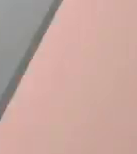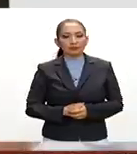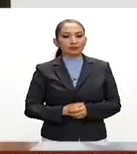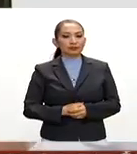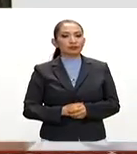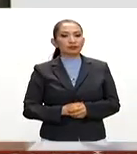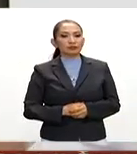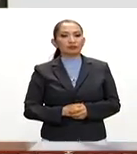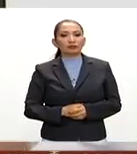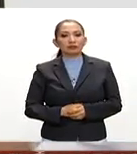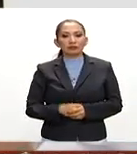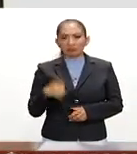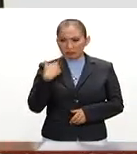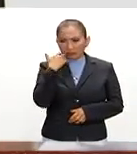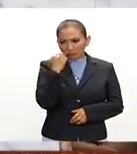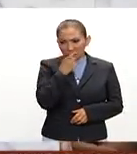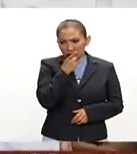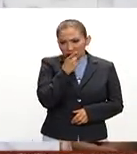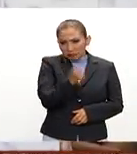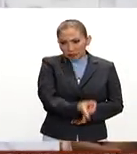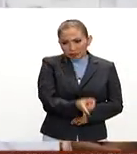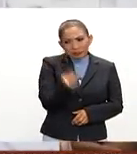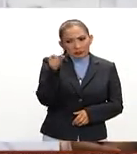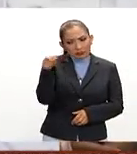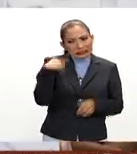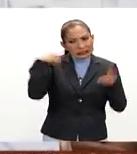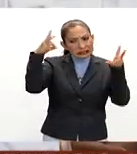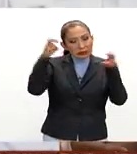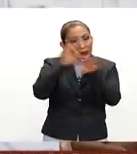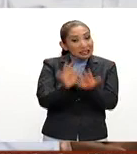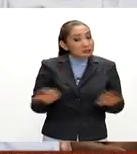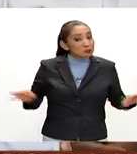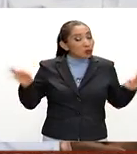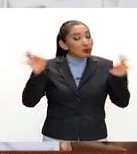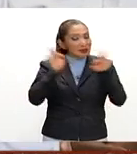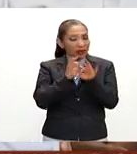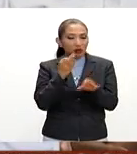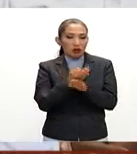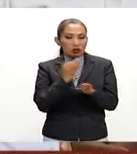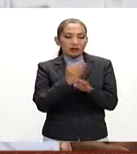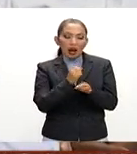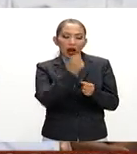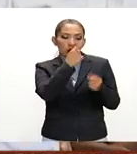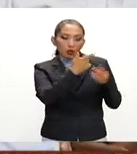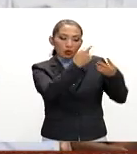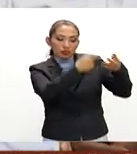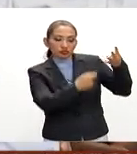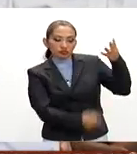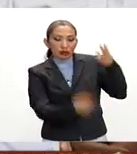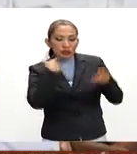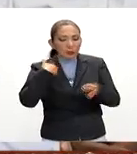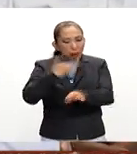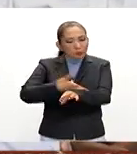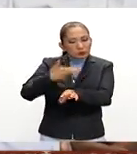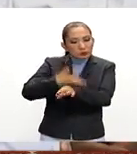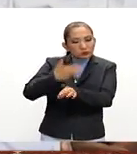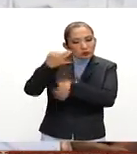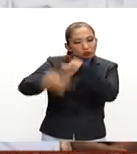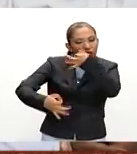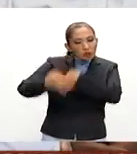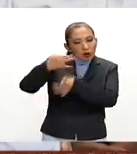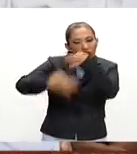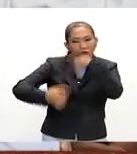presentó como, quiero decir, que es uno de los asuntos más relevantes que se están llevando ahorita en el proceso oral acusatorio.